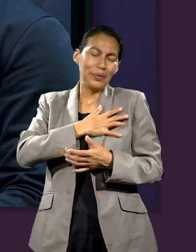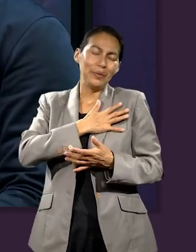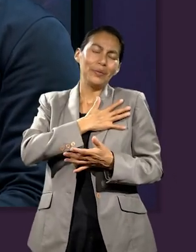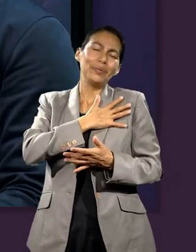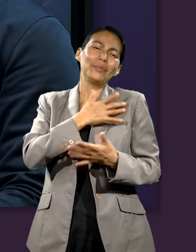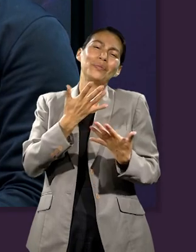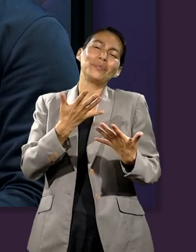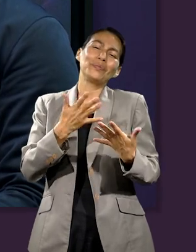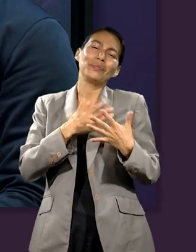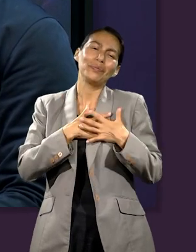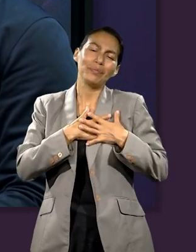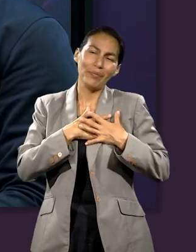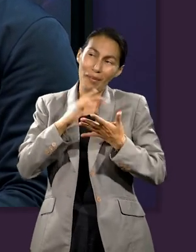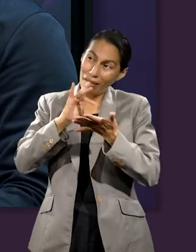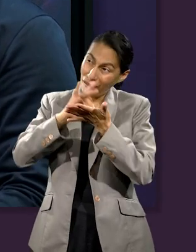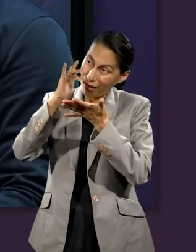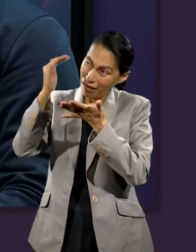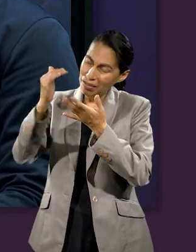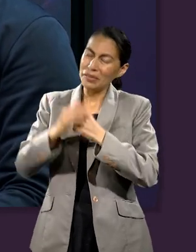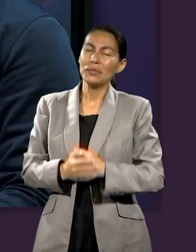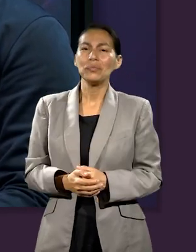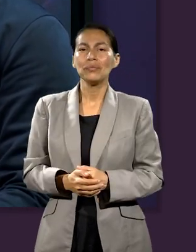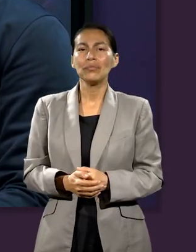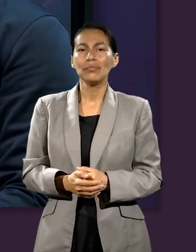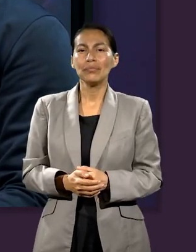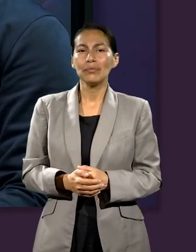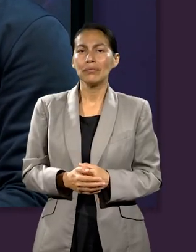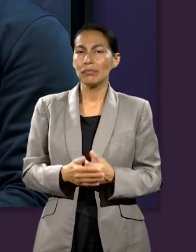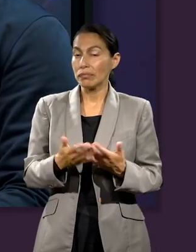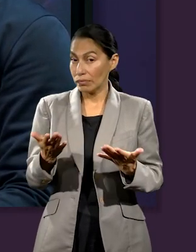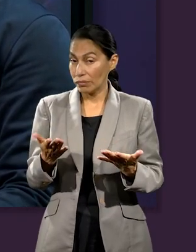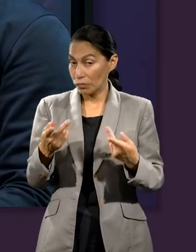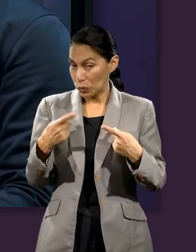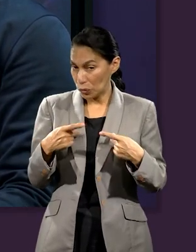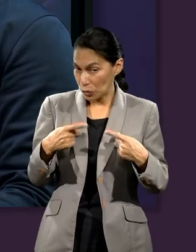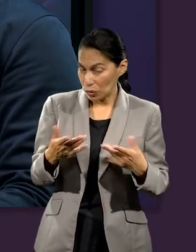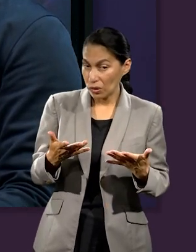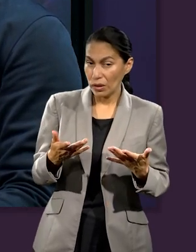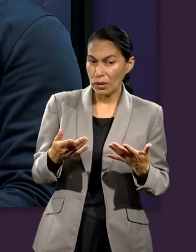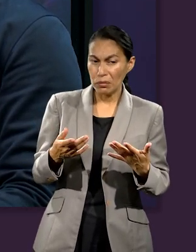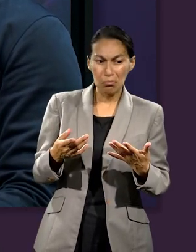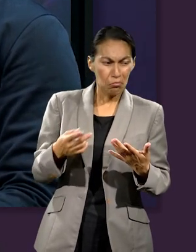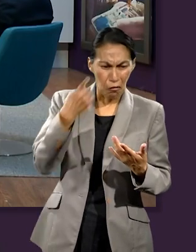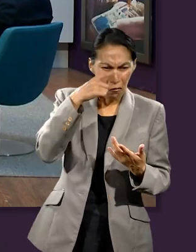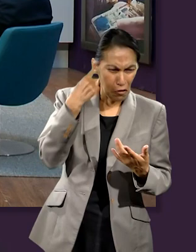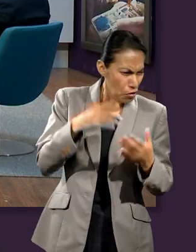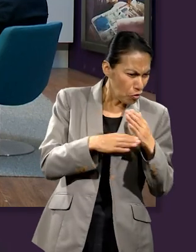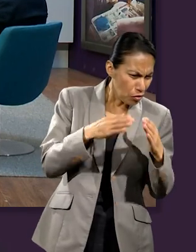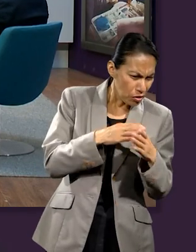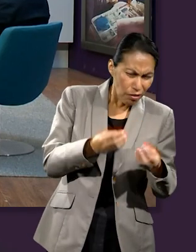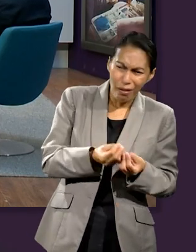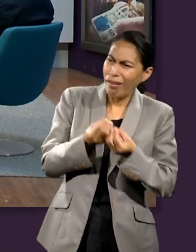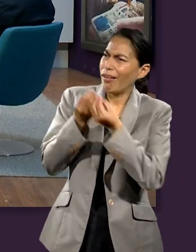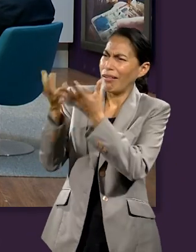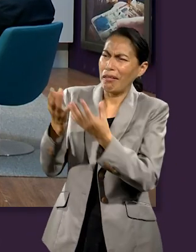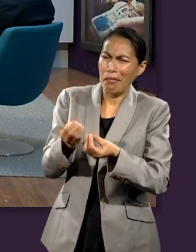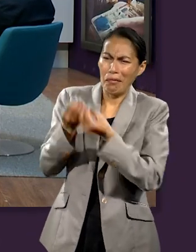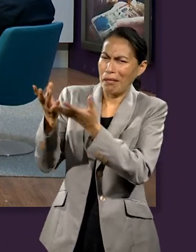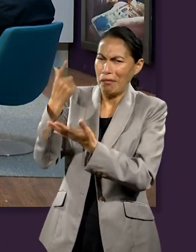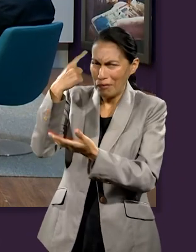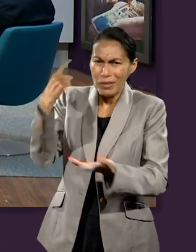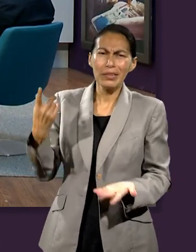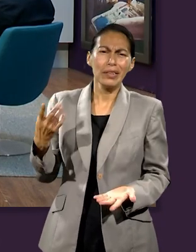en el corazón de las personas esa gratitud donde se le hace fácil desprenderse de las cosas.